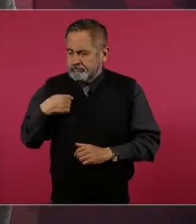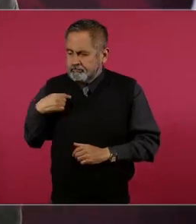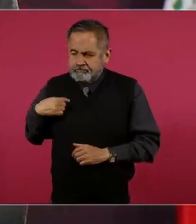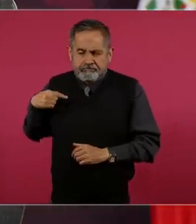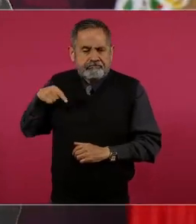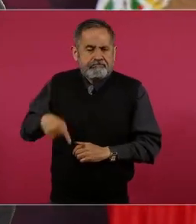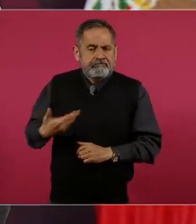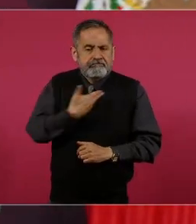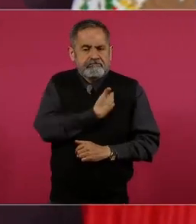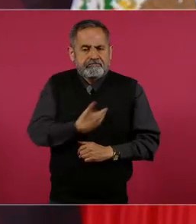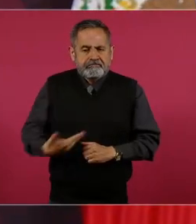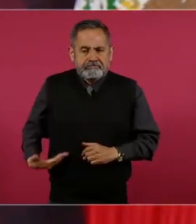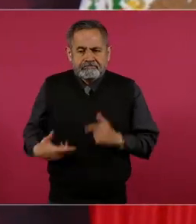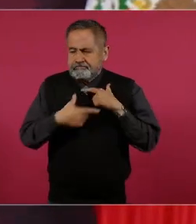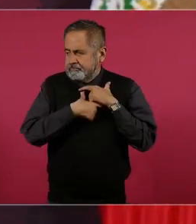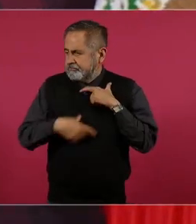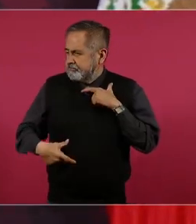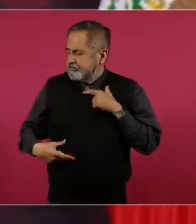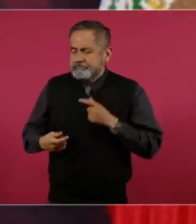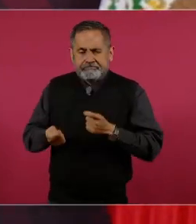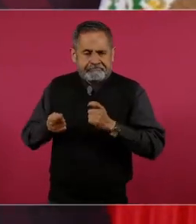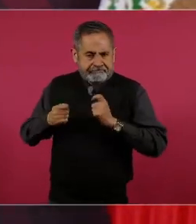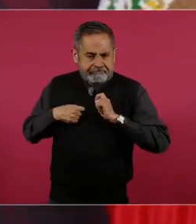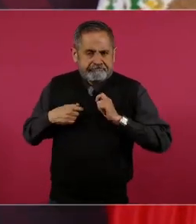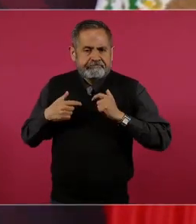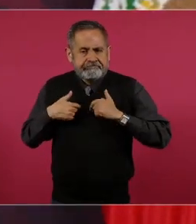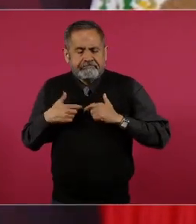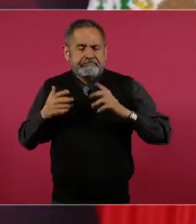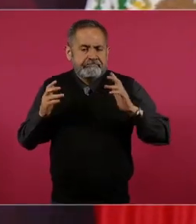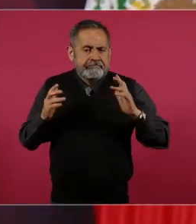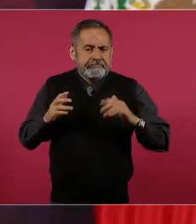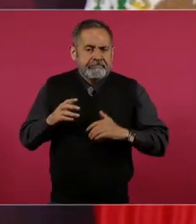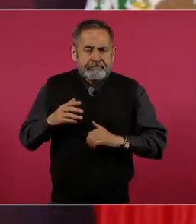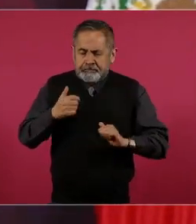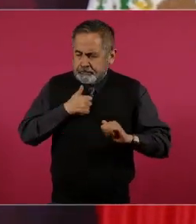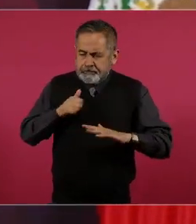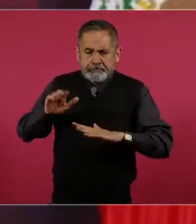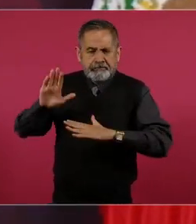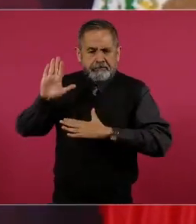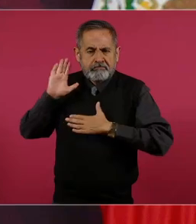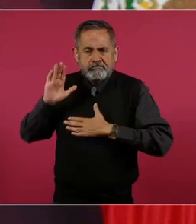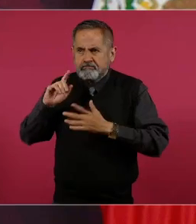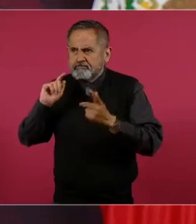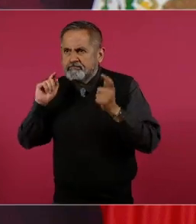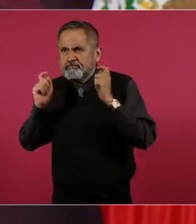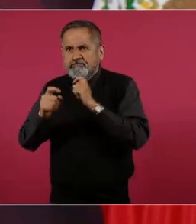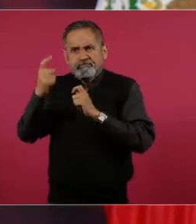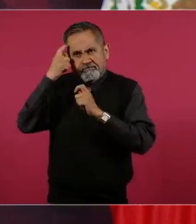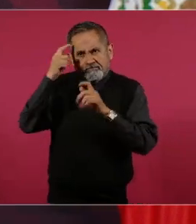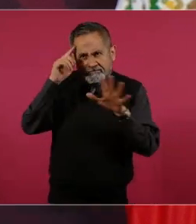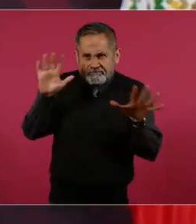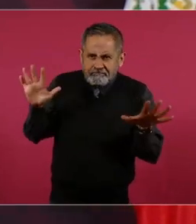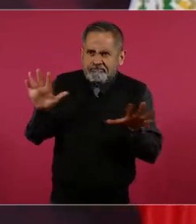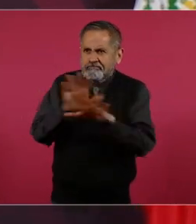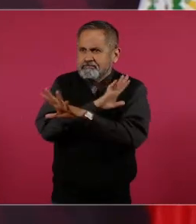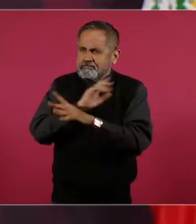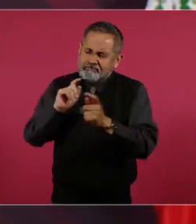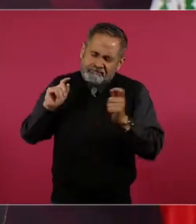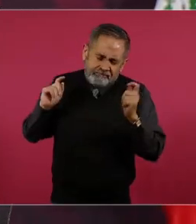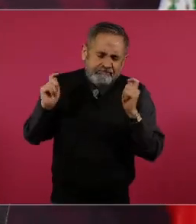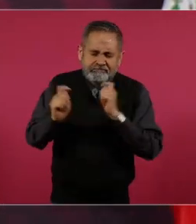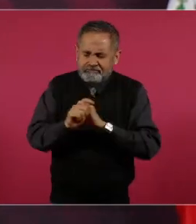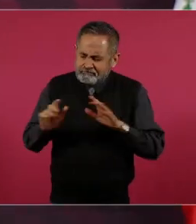y estamos comprometidos con un cambio, con una transformación y encontramos